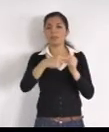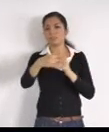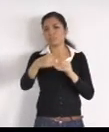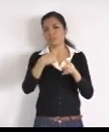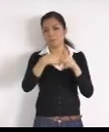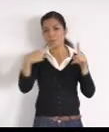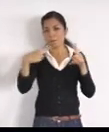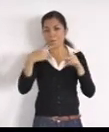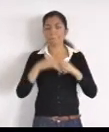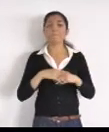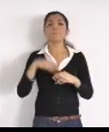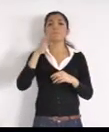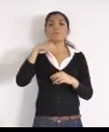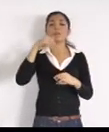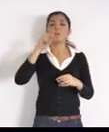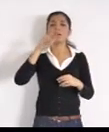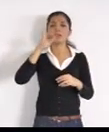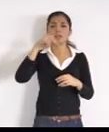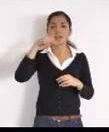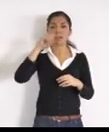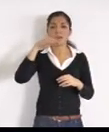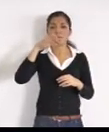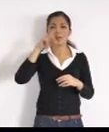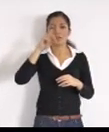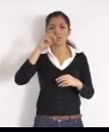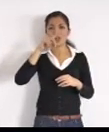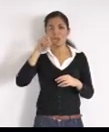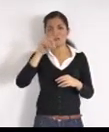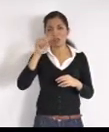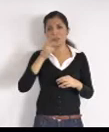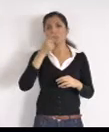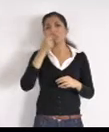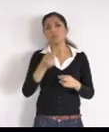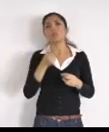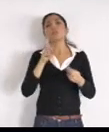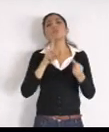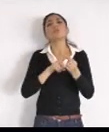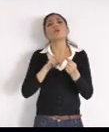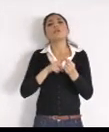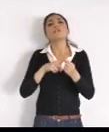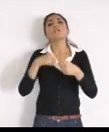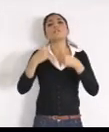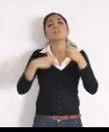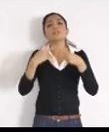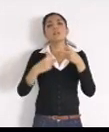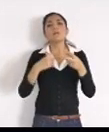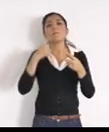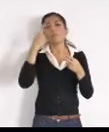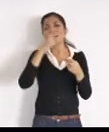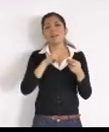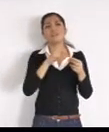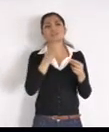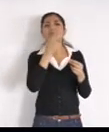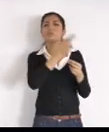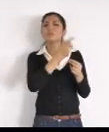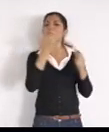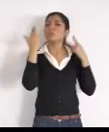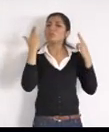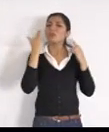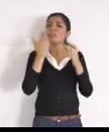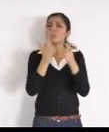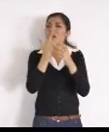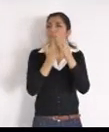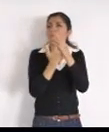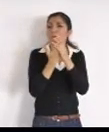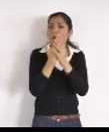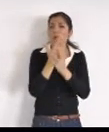donde acudir, o a quien llamar, para reportar vecinos ruidosos, es un fastidio, desde las siete de la mañana, con música, todo volumen, de paso, el teléfono de seguridad